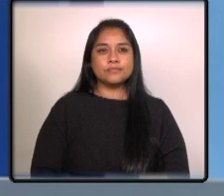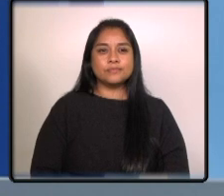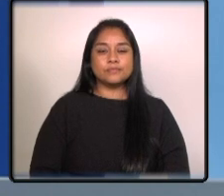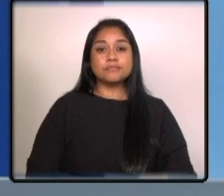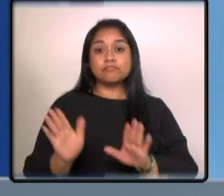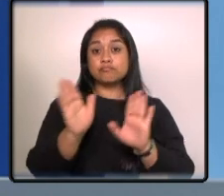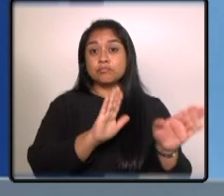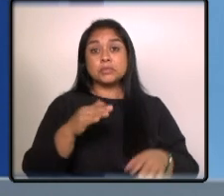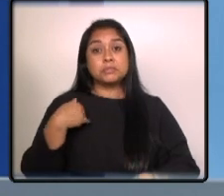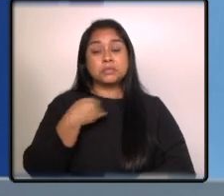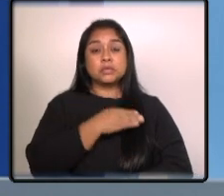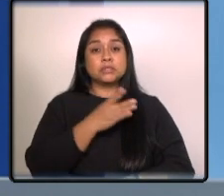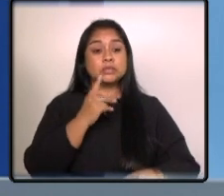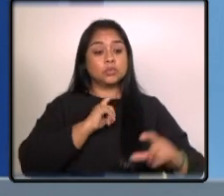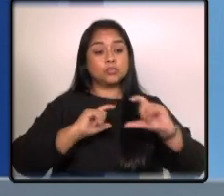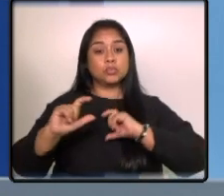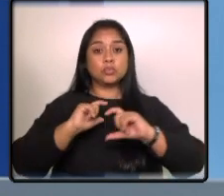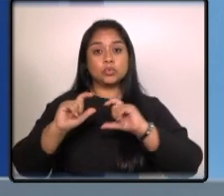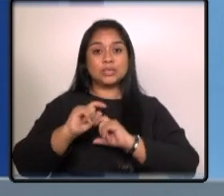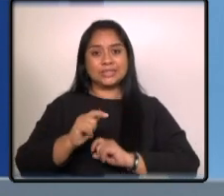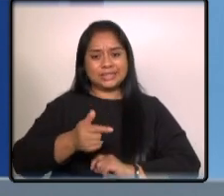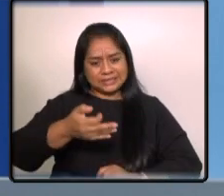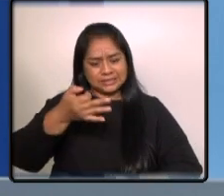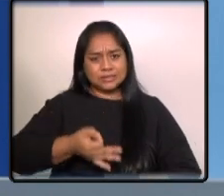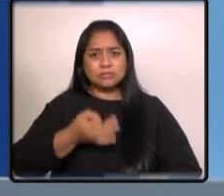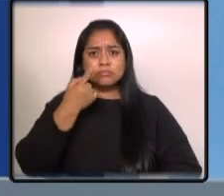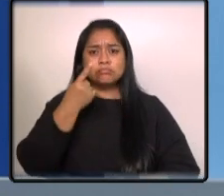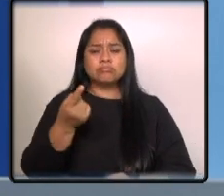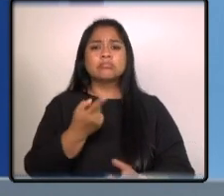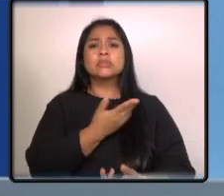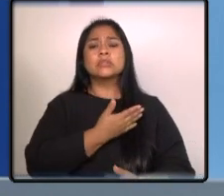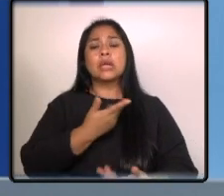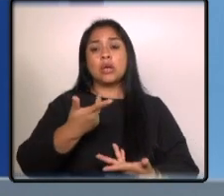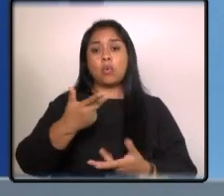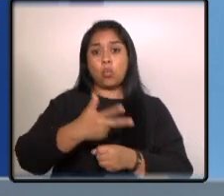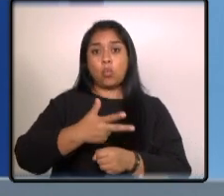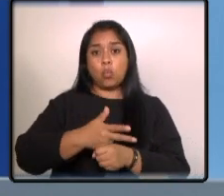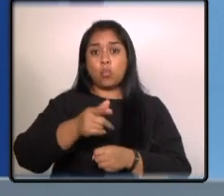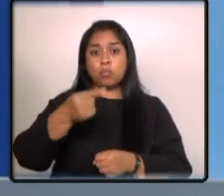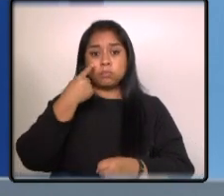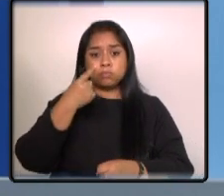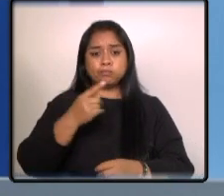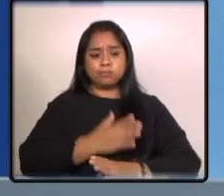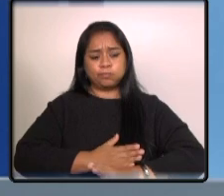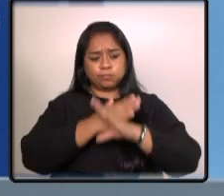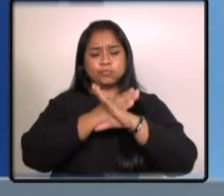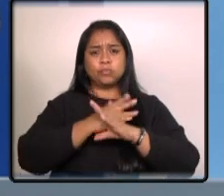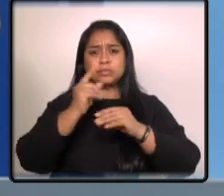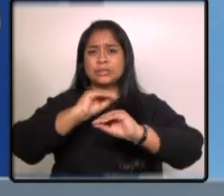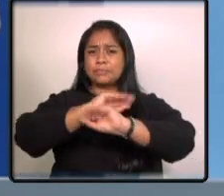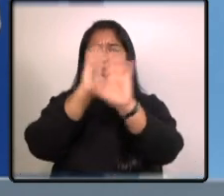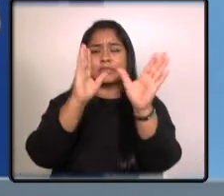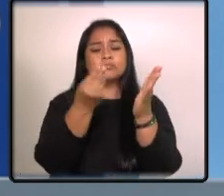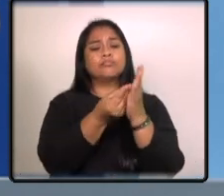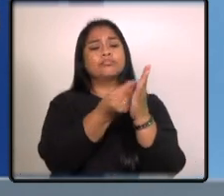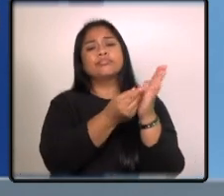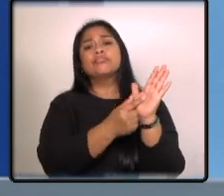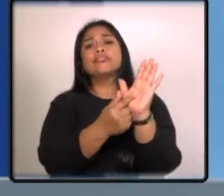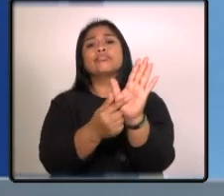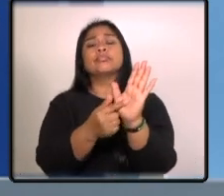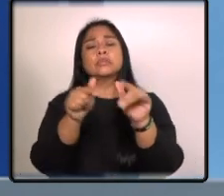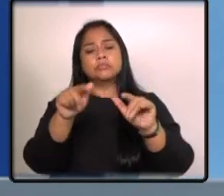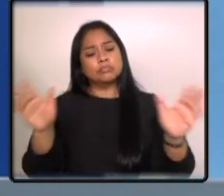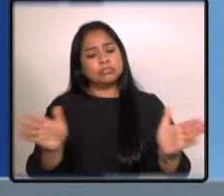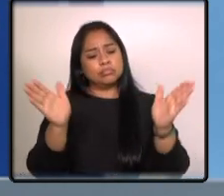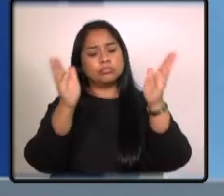y el ministerio de comunicaciones asegura que con el estado de calamidad se garantizará la transparencia y rendición de cuentas en la